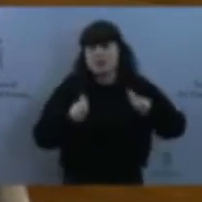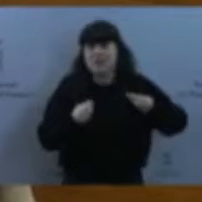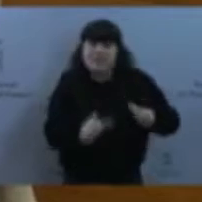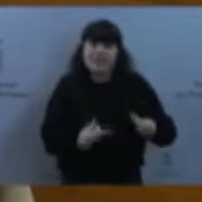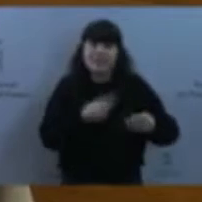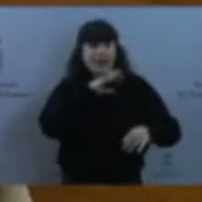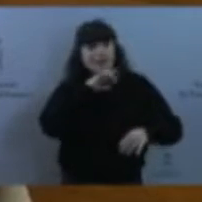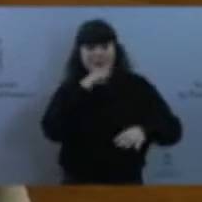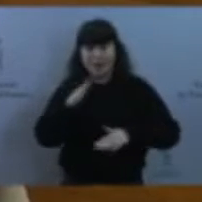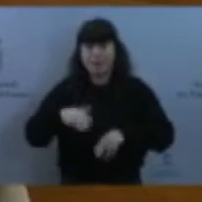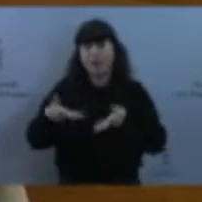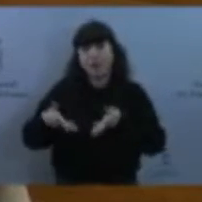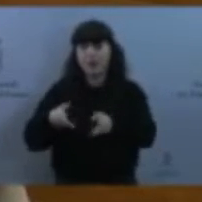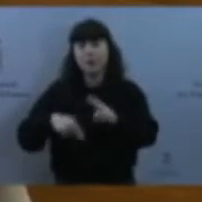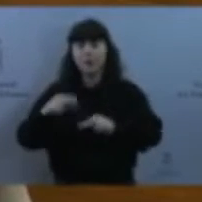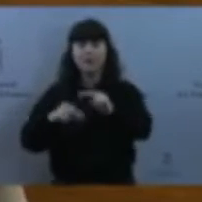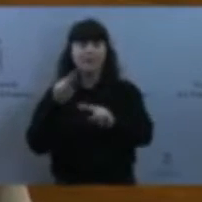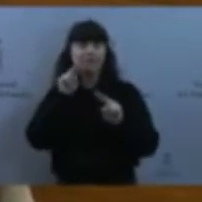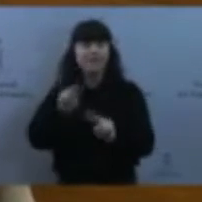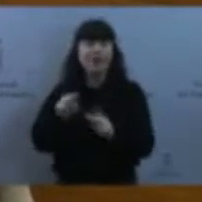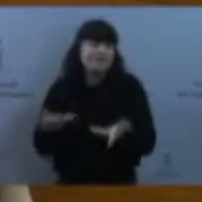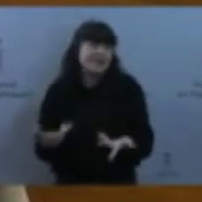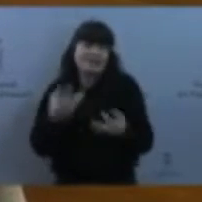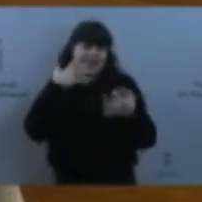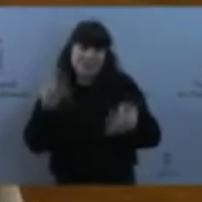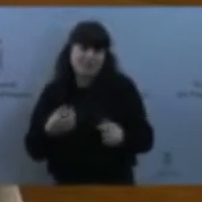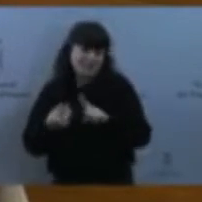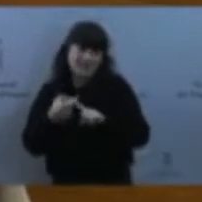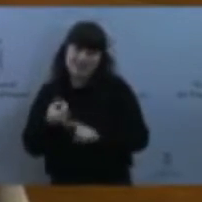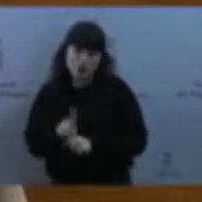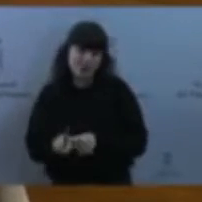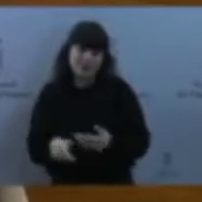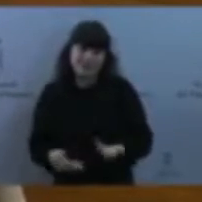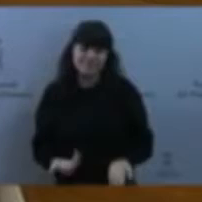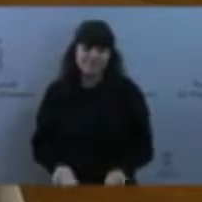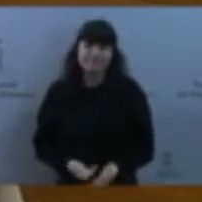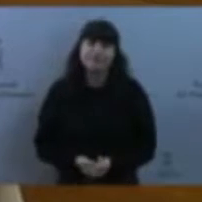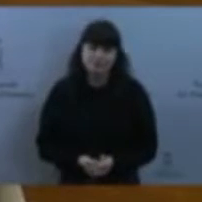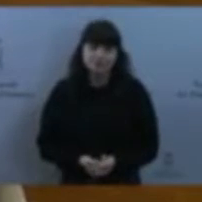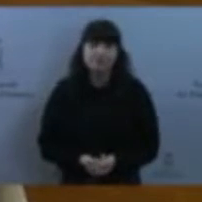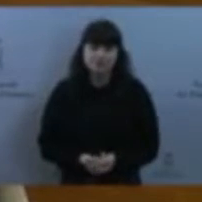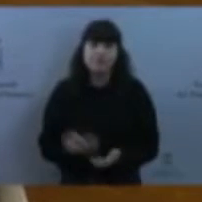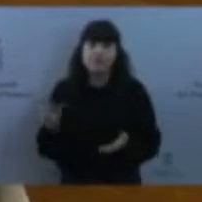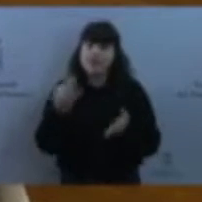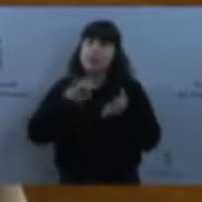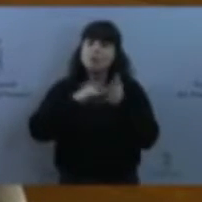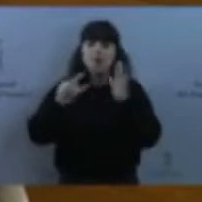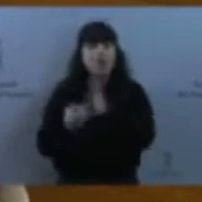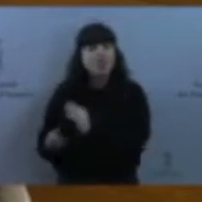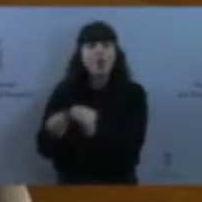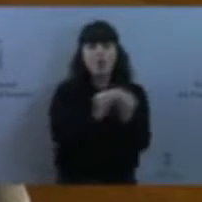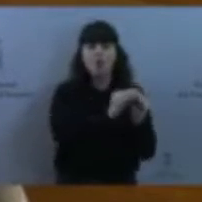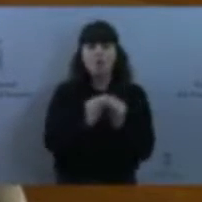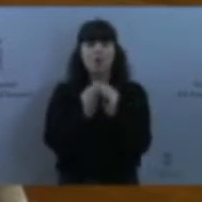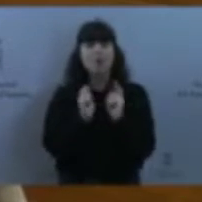no forma parte, sino forma parte de un proyecto común, ilusionante, que haga al conjunto de la sociedad ayerana